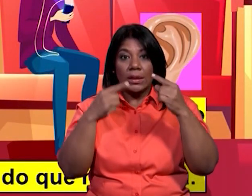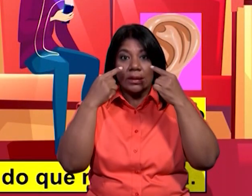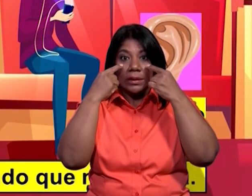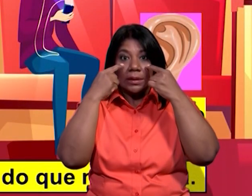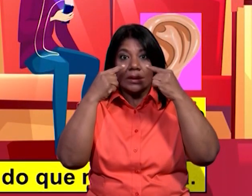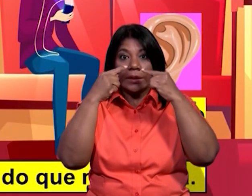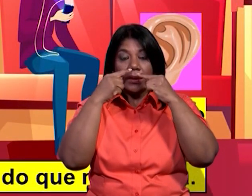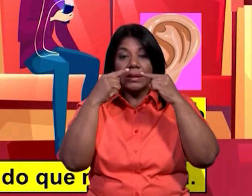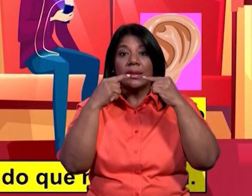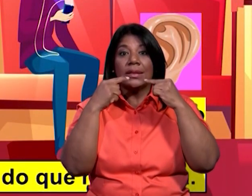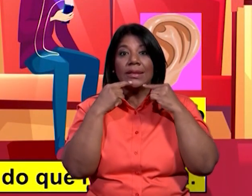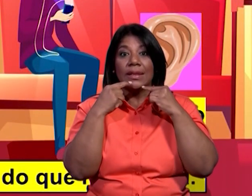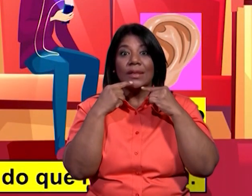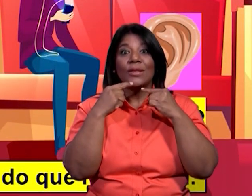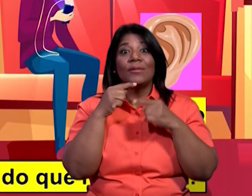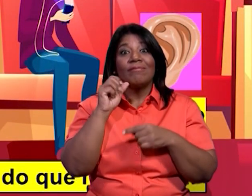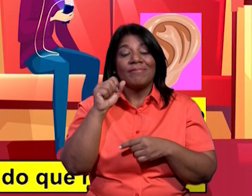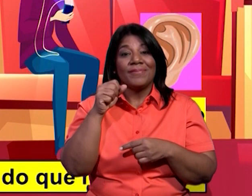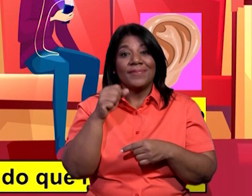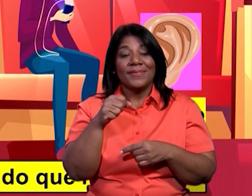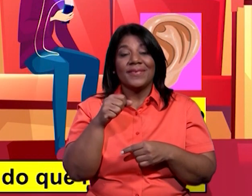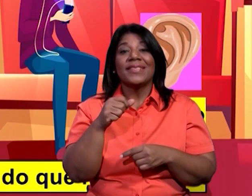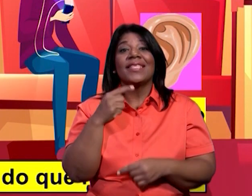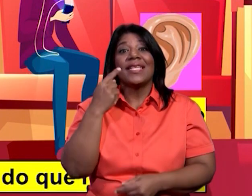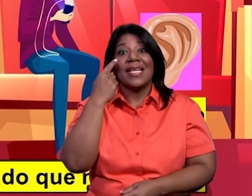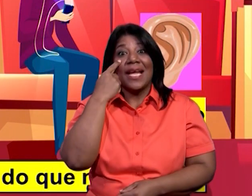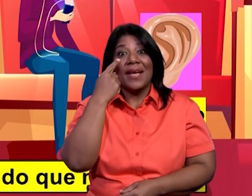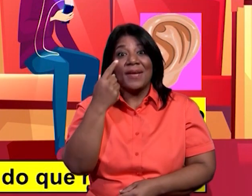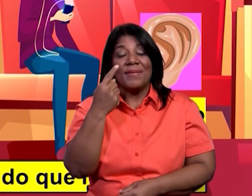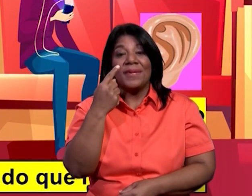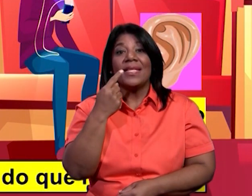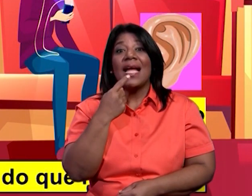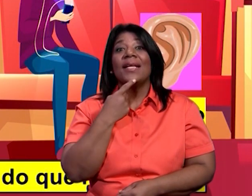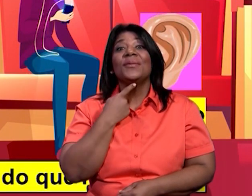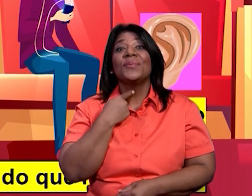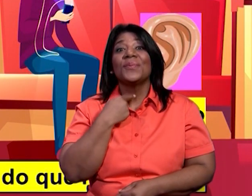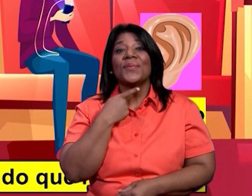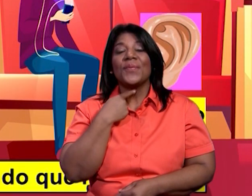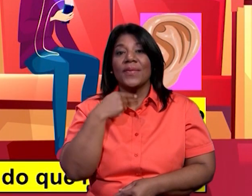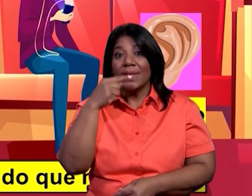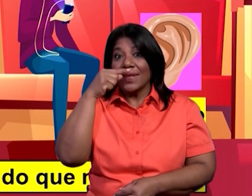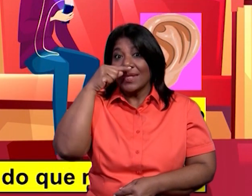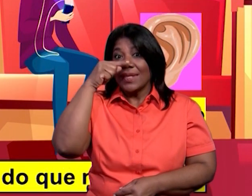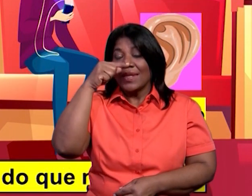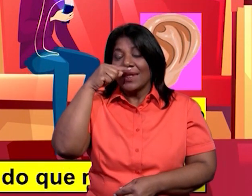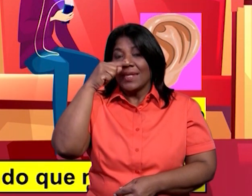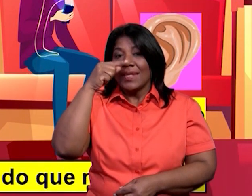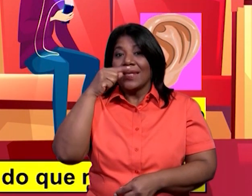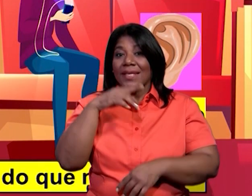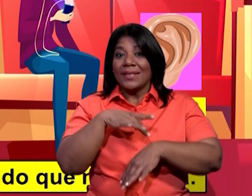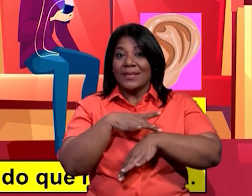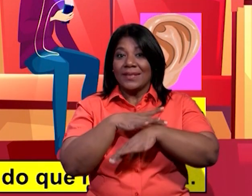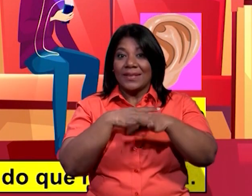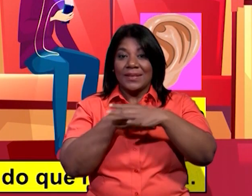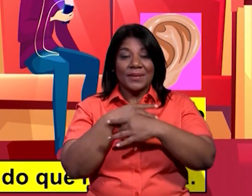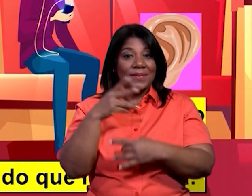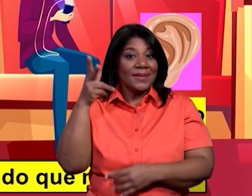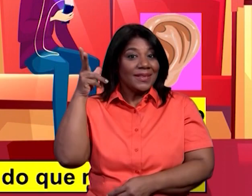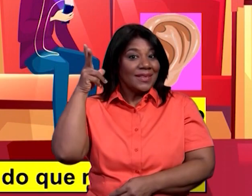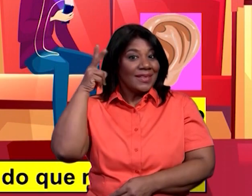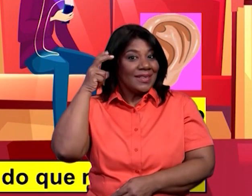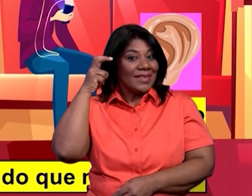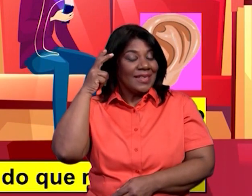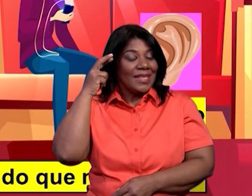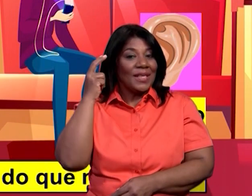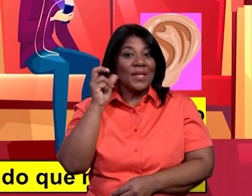sentidos son cinco tenemos la vista el gusto el olfato la piel el oído y ellos nos